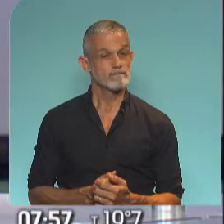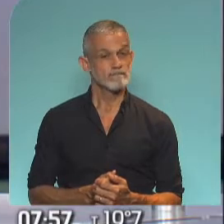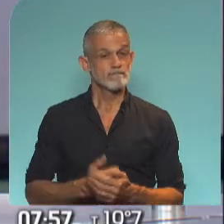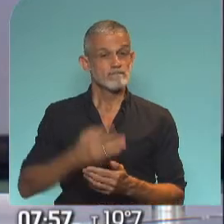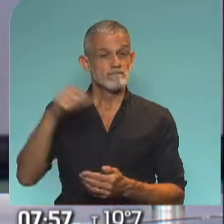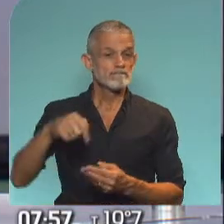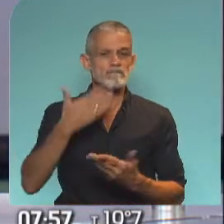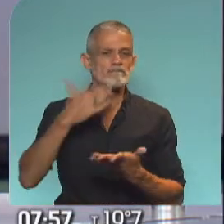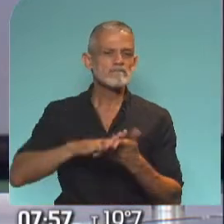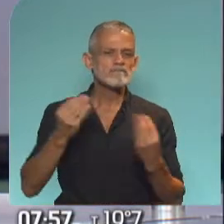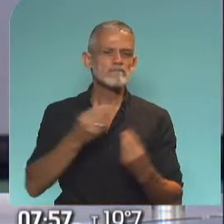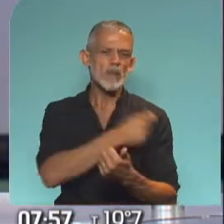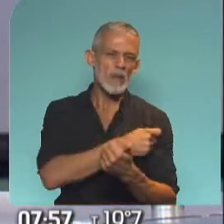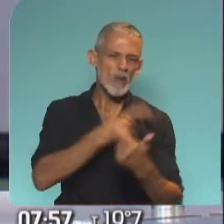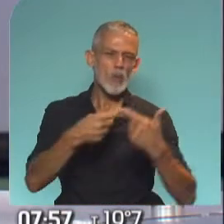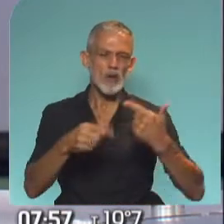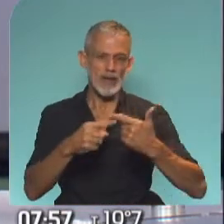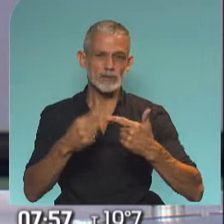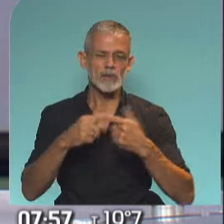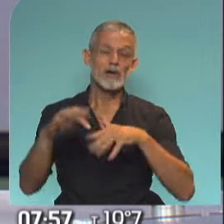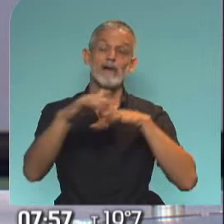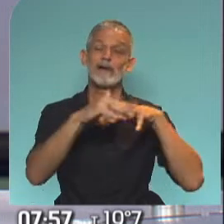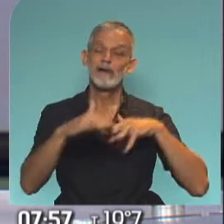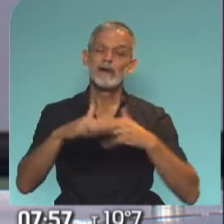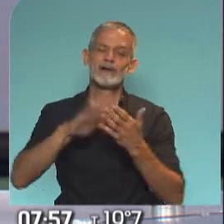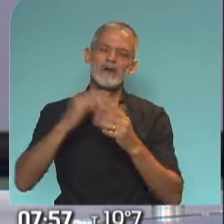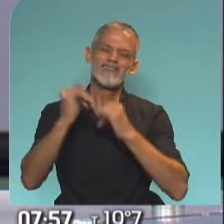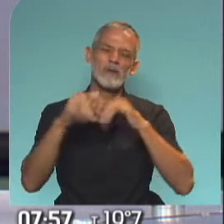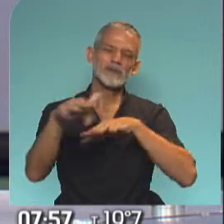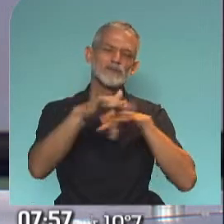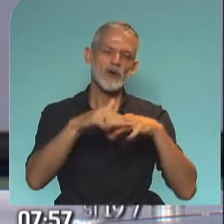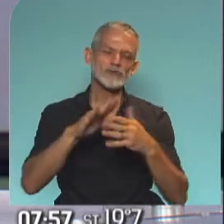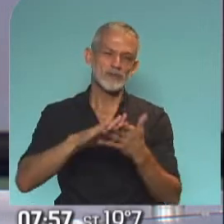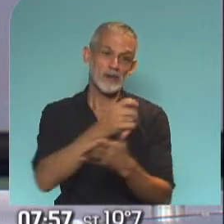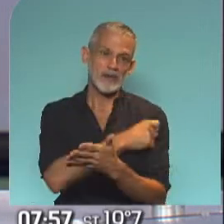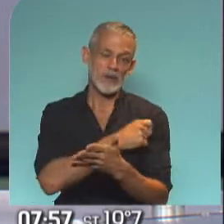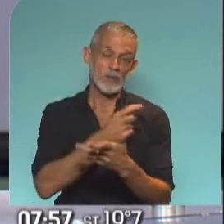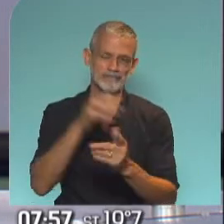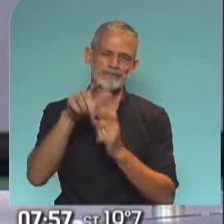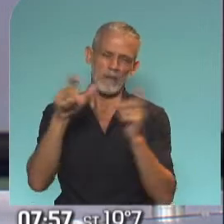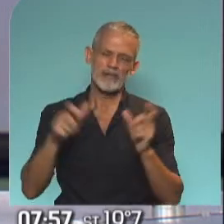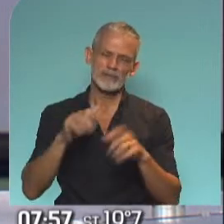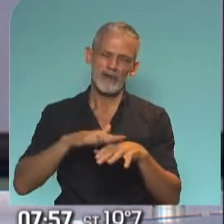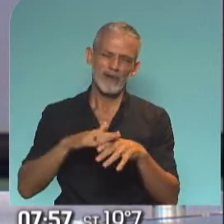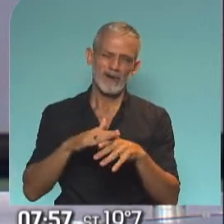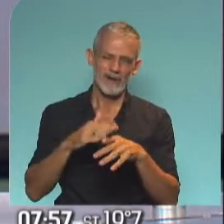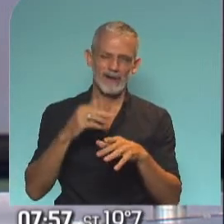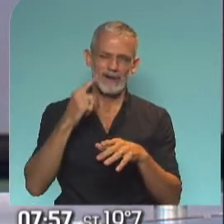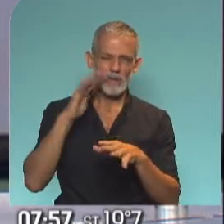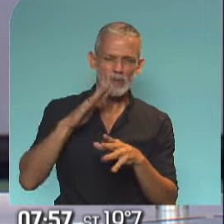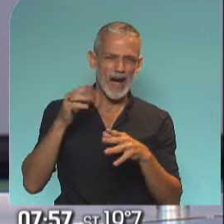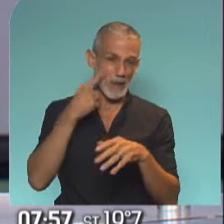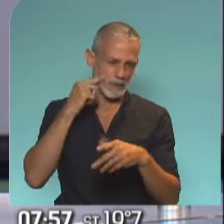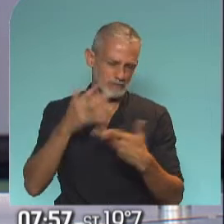Y vamos a hablar de vacunas, de los mitos de las vacunas, aquellos que se encargaron de sembrar algunas sospechas a